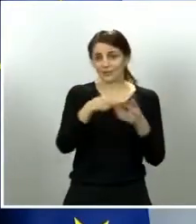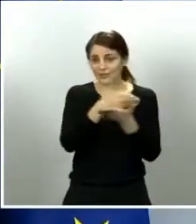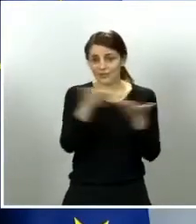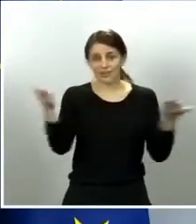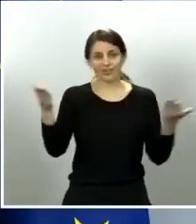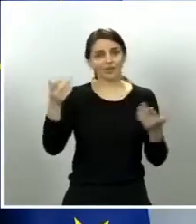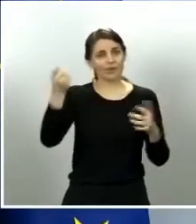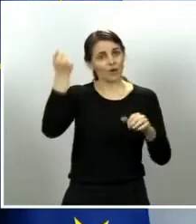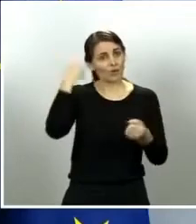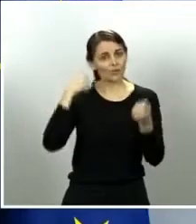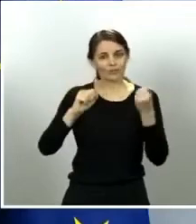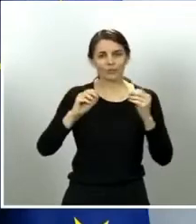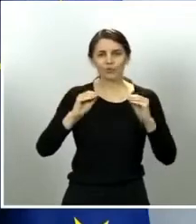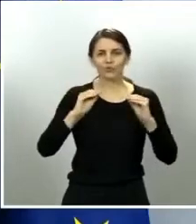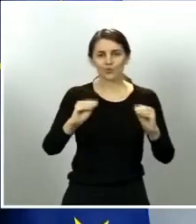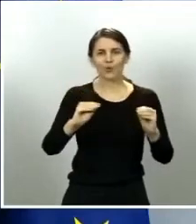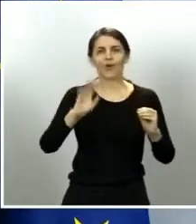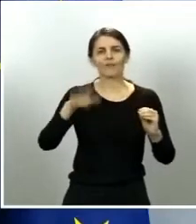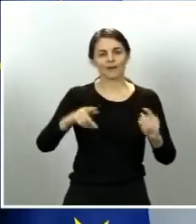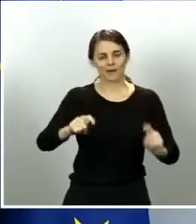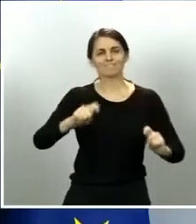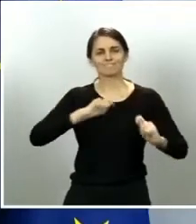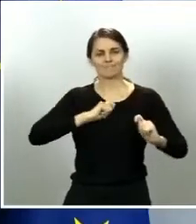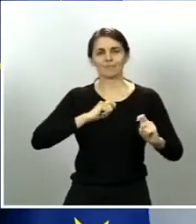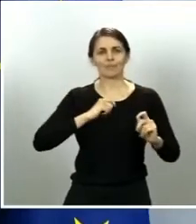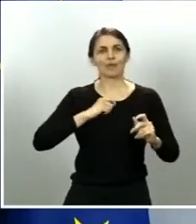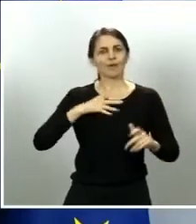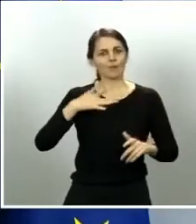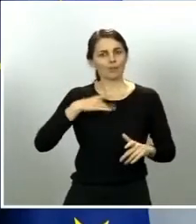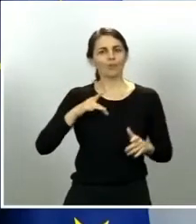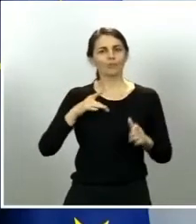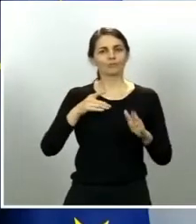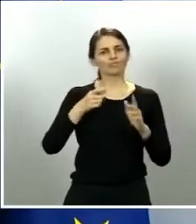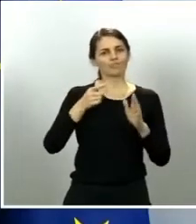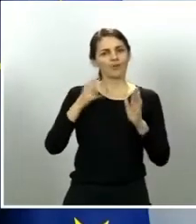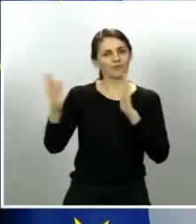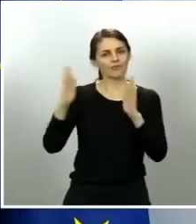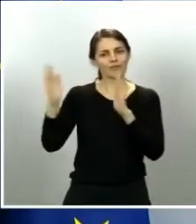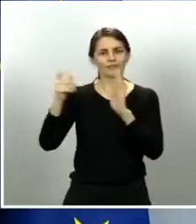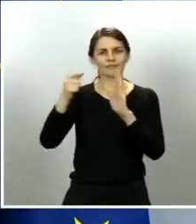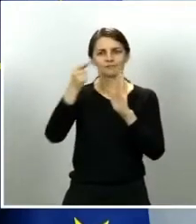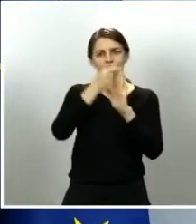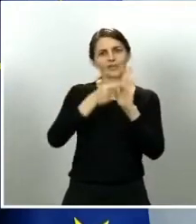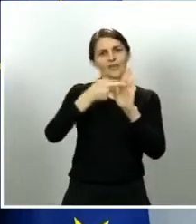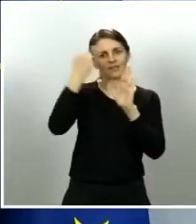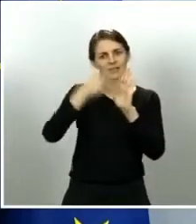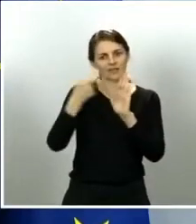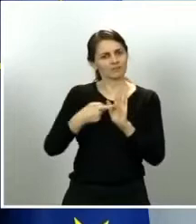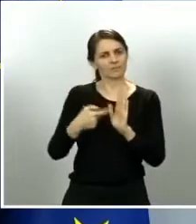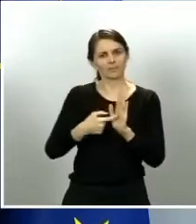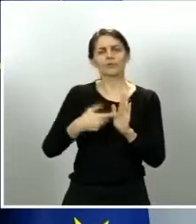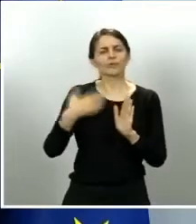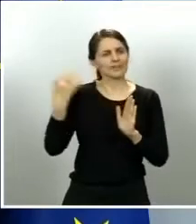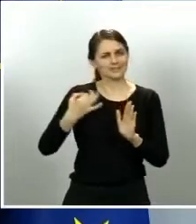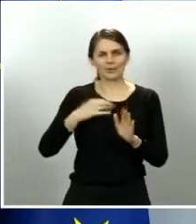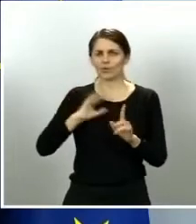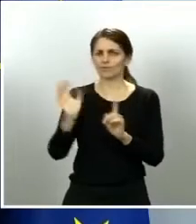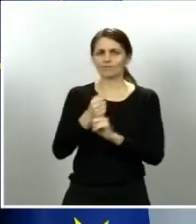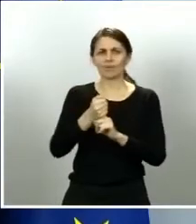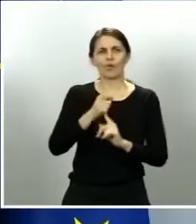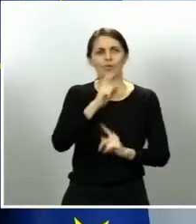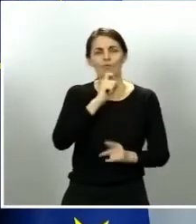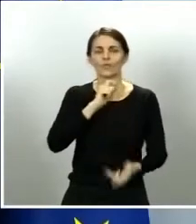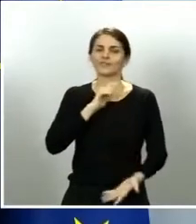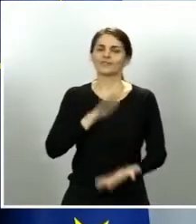recorrer estas fases, estas fases de desescalamiento de una forma tranquila y alcanzar el objetivo que